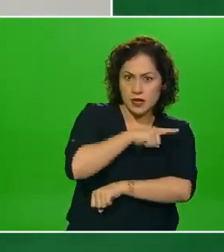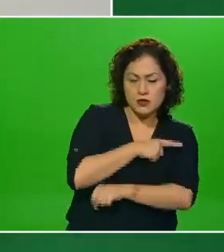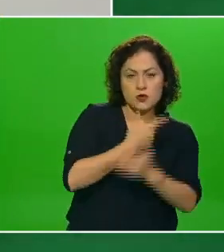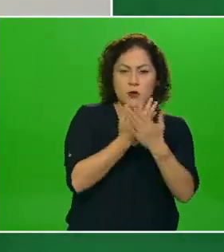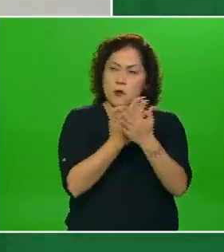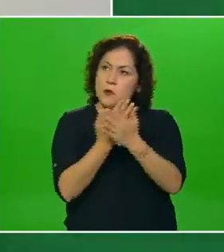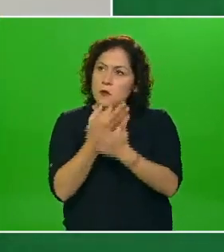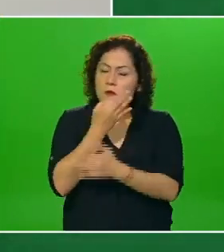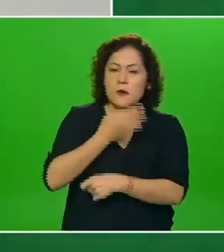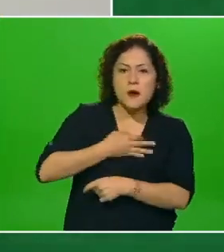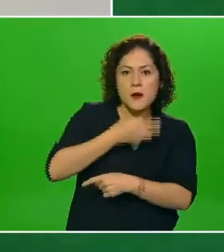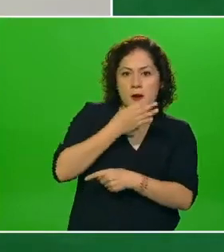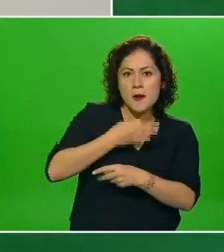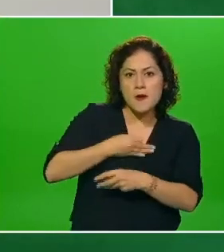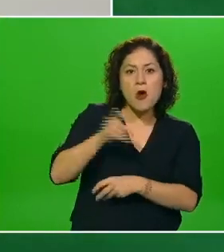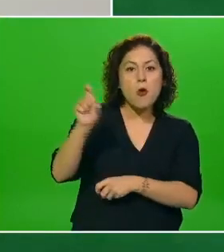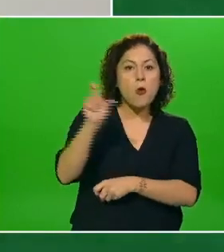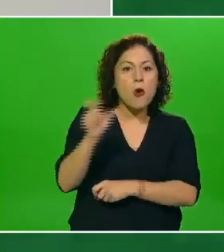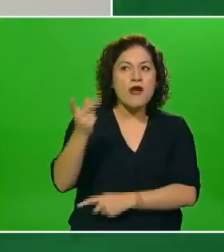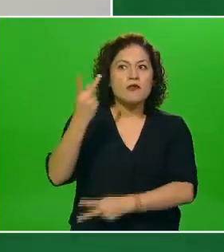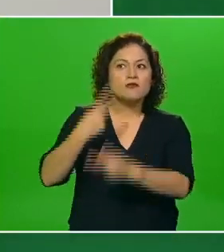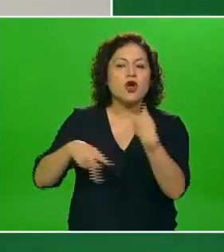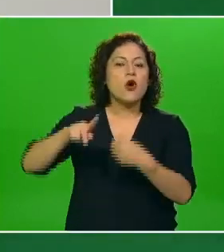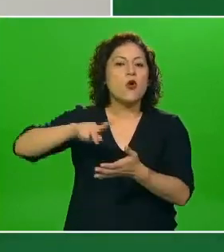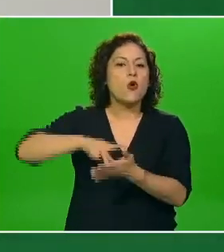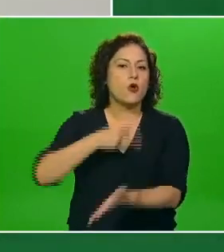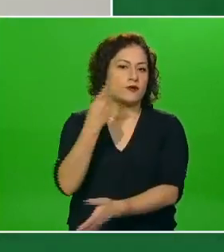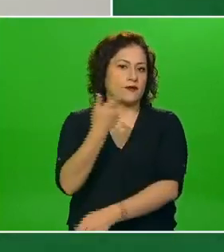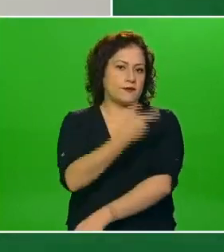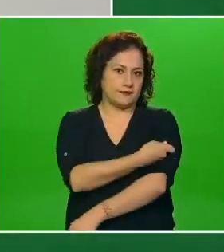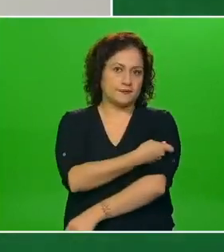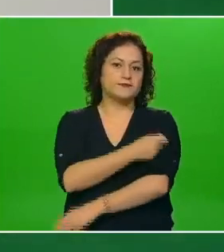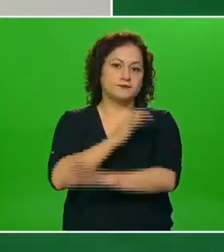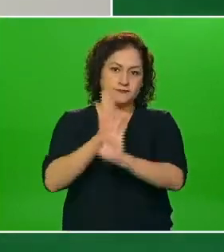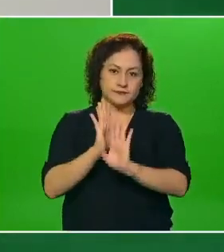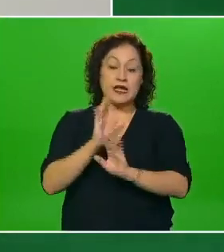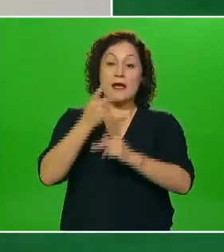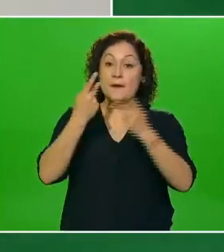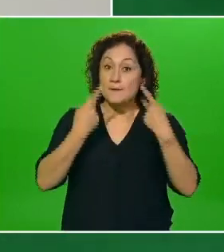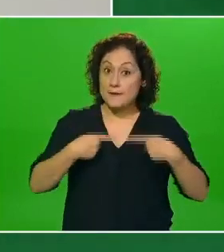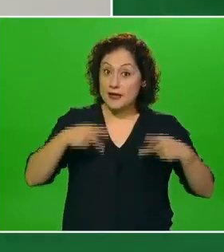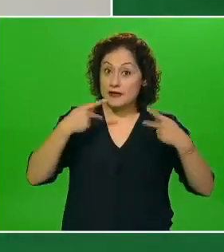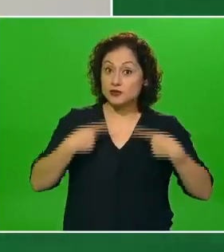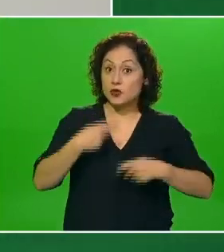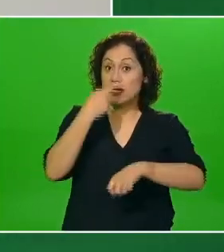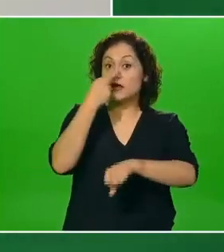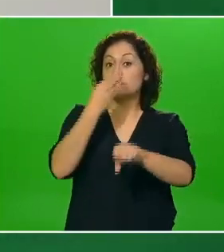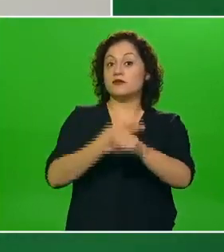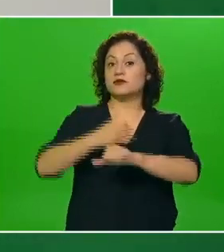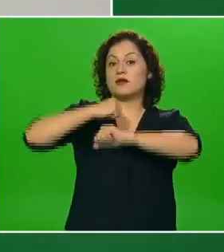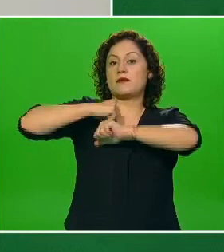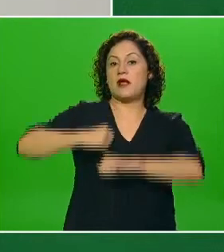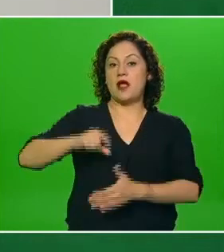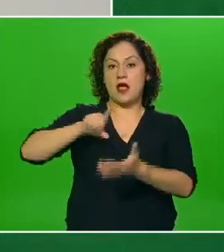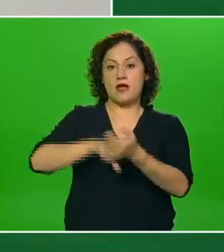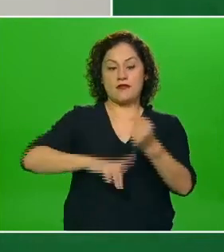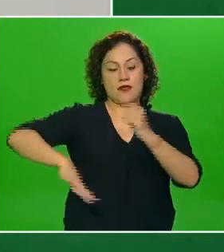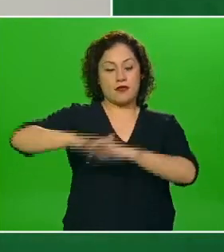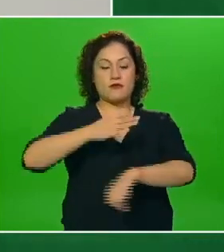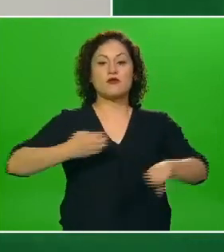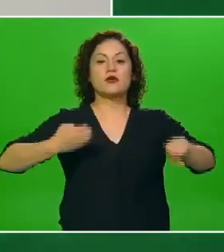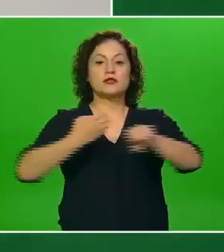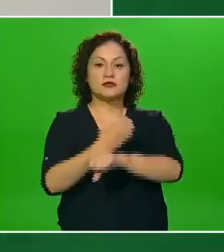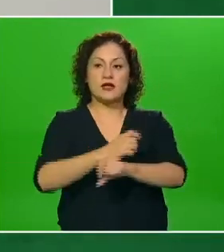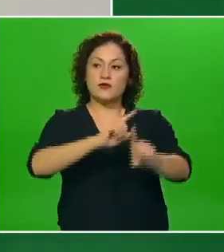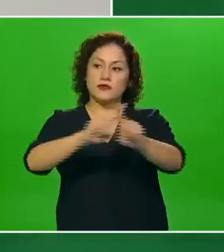los informes y a los avisos que van a dar las autoridades locales en coordinación con